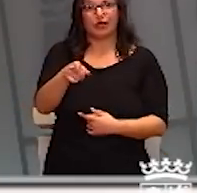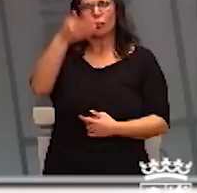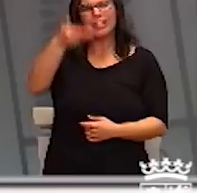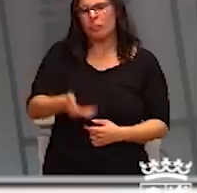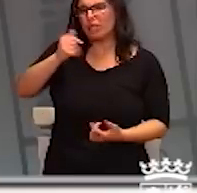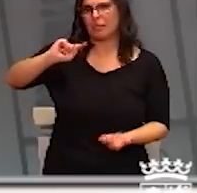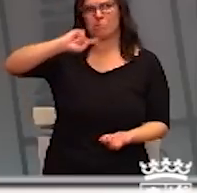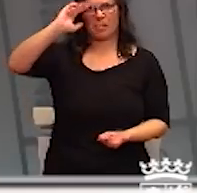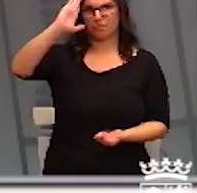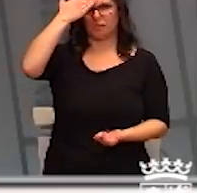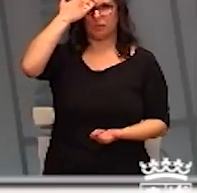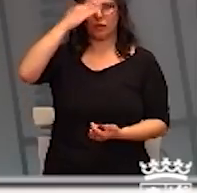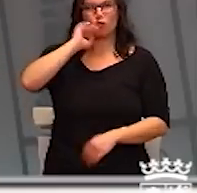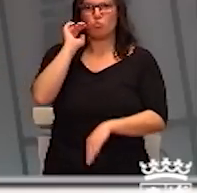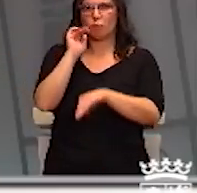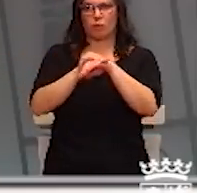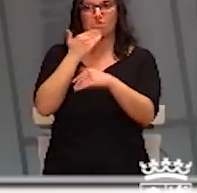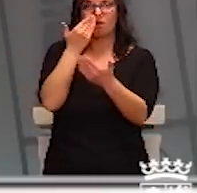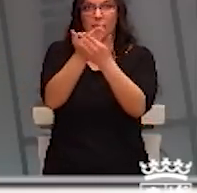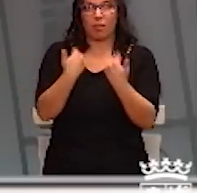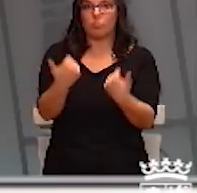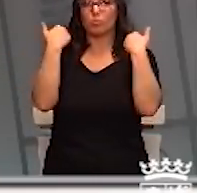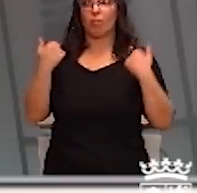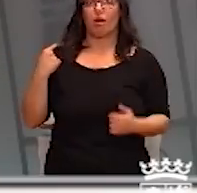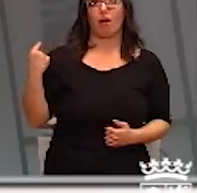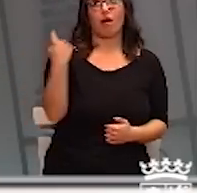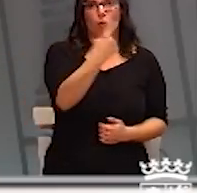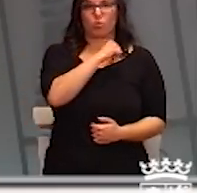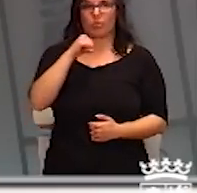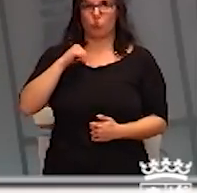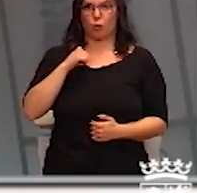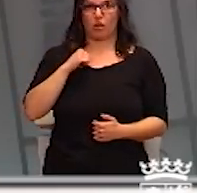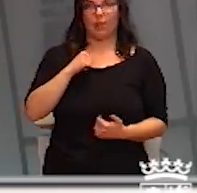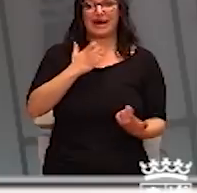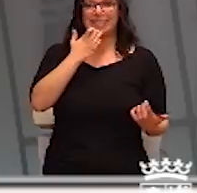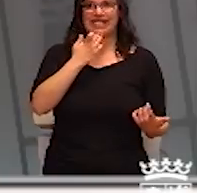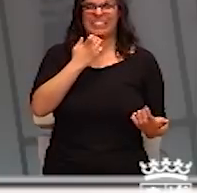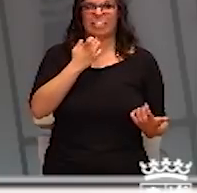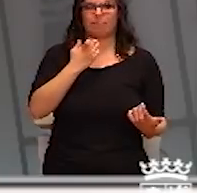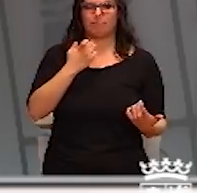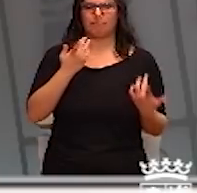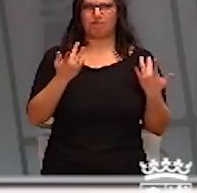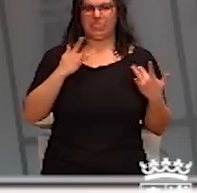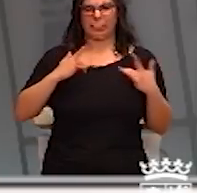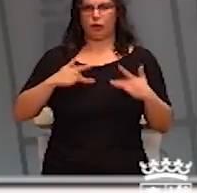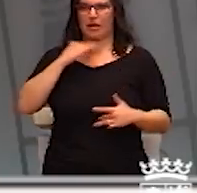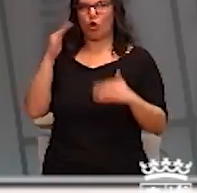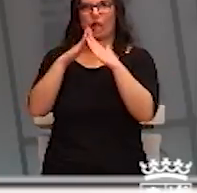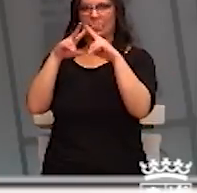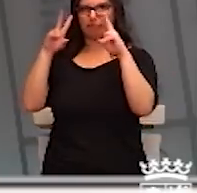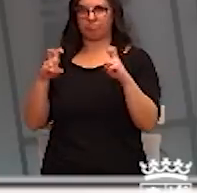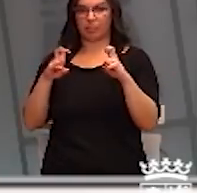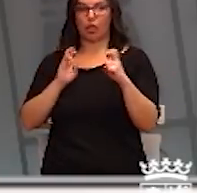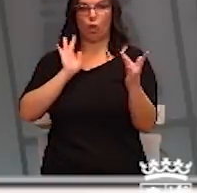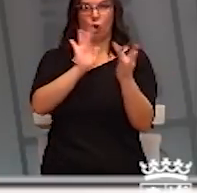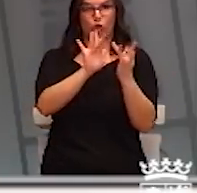importante de todo. Apelar a la responsabilidad individual, a quedarse en casa si uno tiene síntomas, a evitar el contacto con